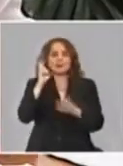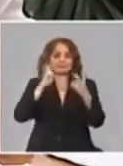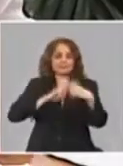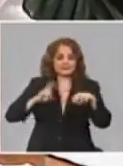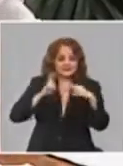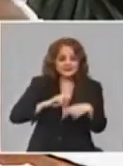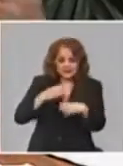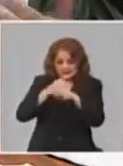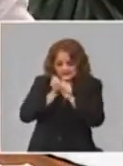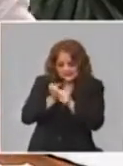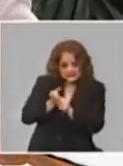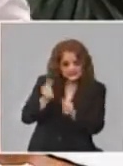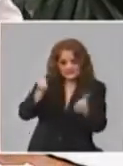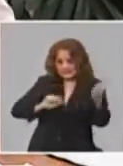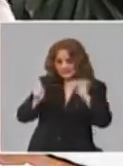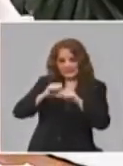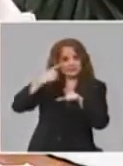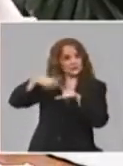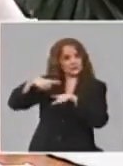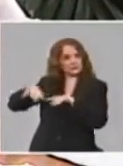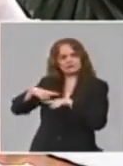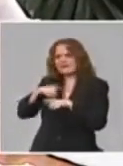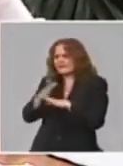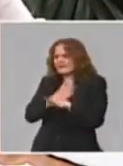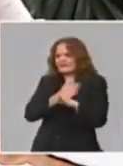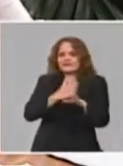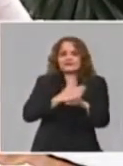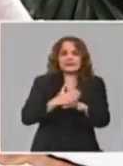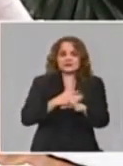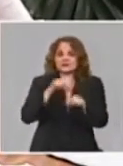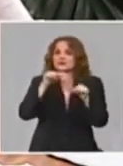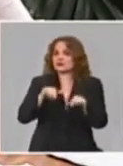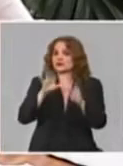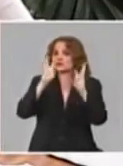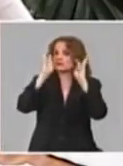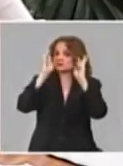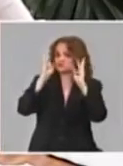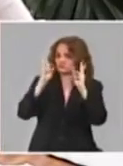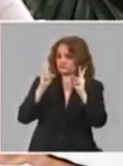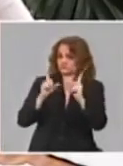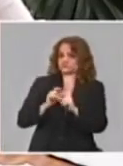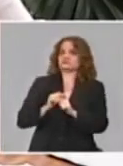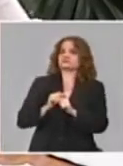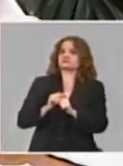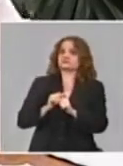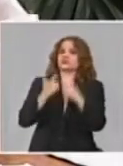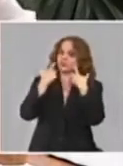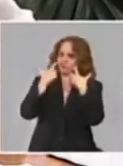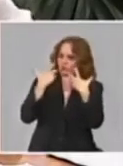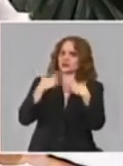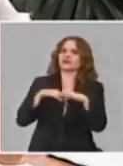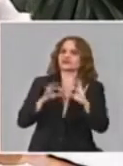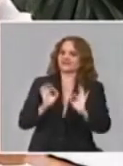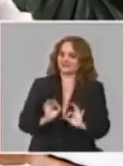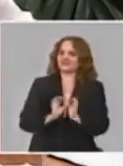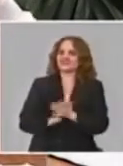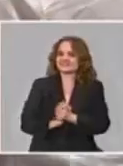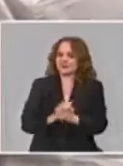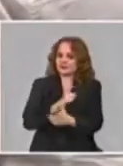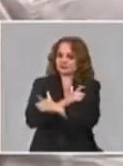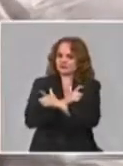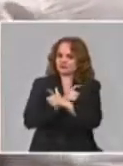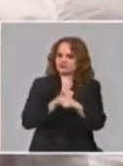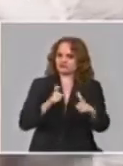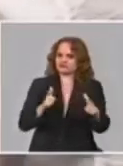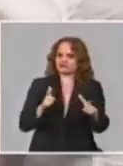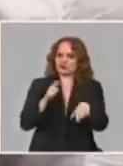investigaciones clínicas o investigaciones aplicadas a la epidemiológica, es un número, diríamos, importante, y es